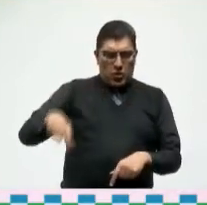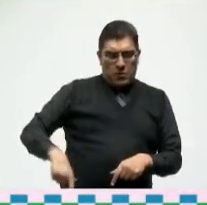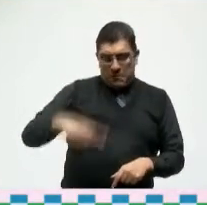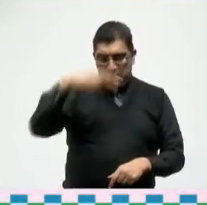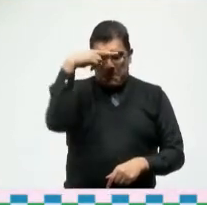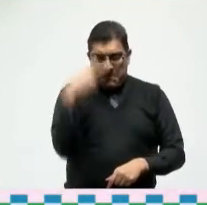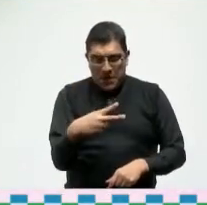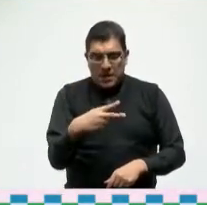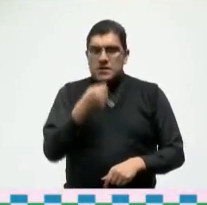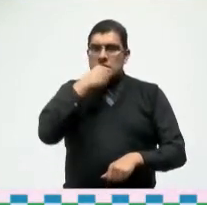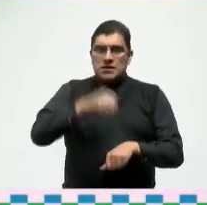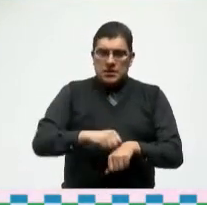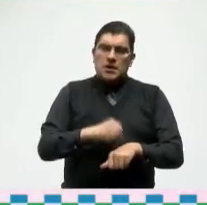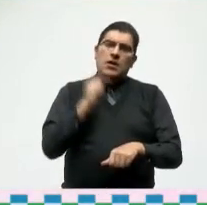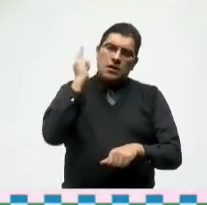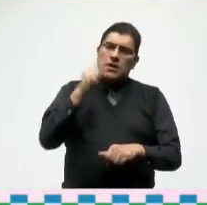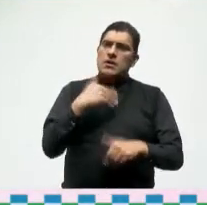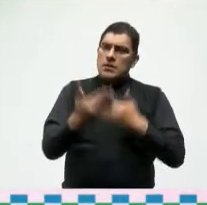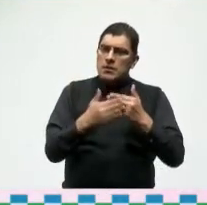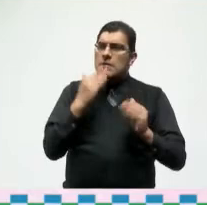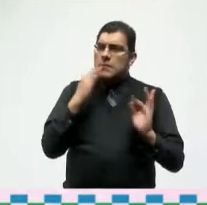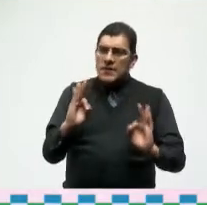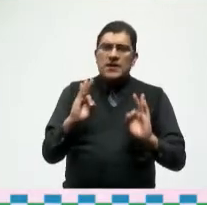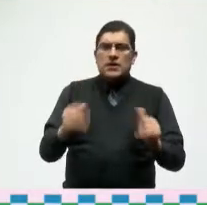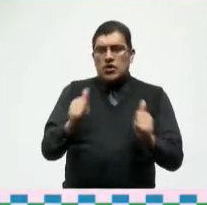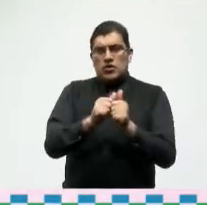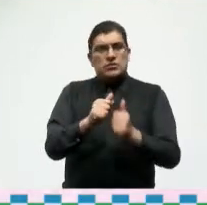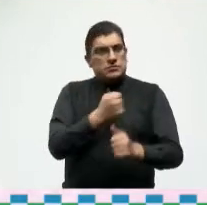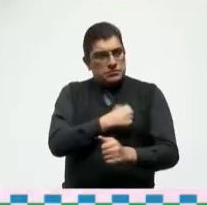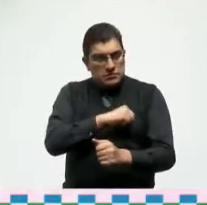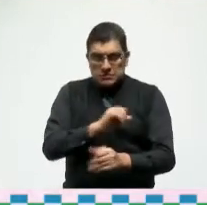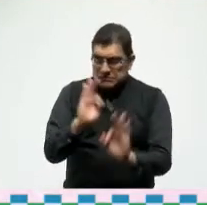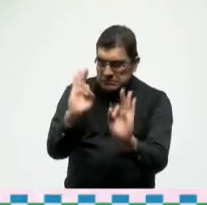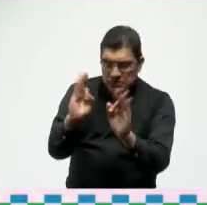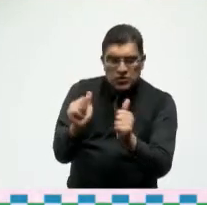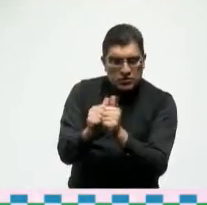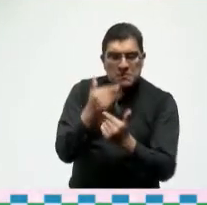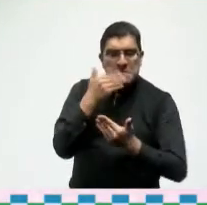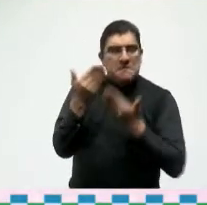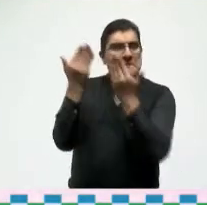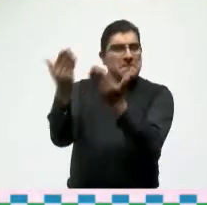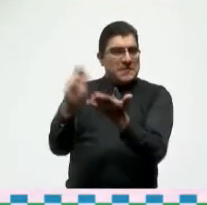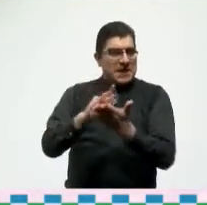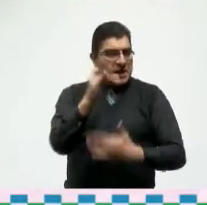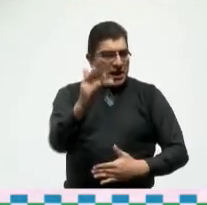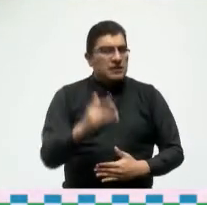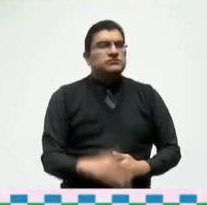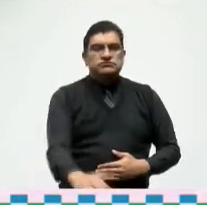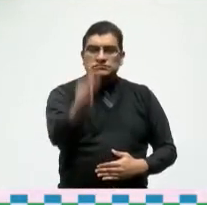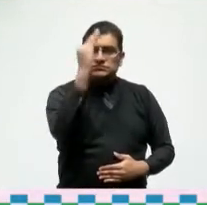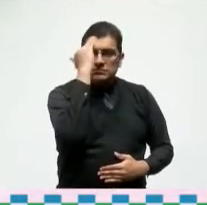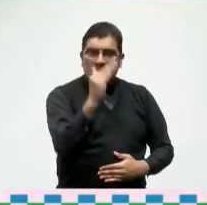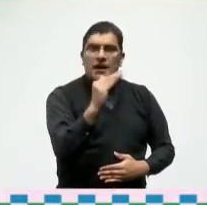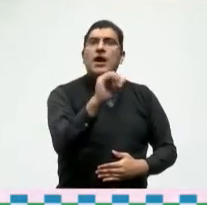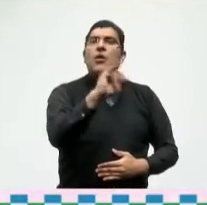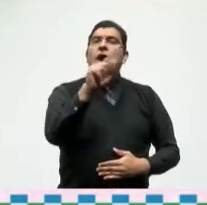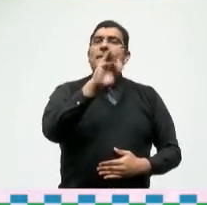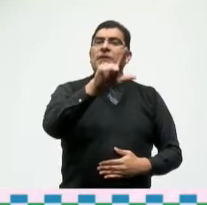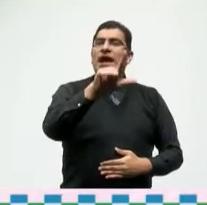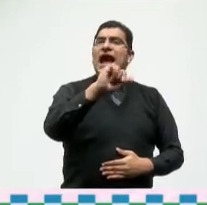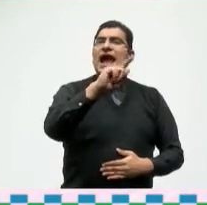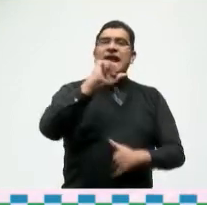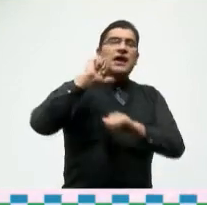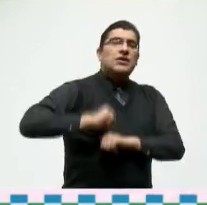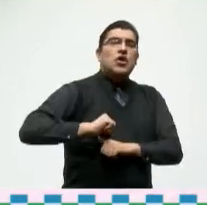México secretario de salud querido amigo saludo también al doctor Juan Manuel Carreras